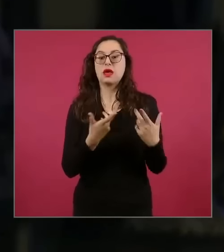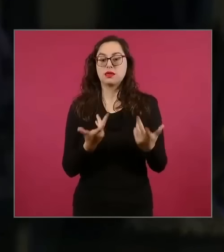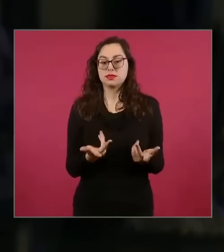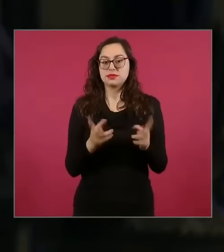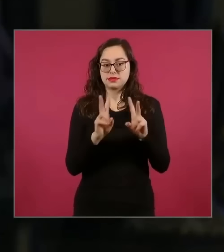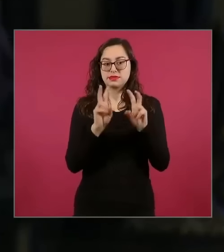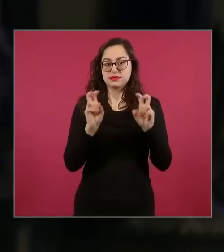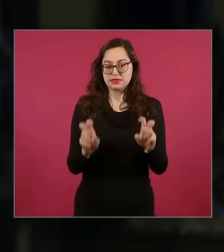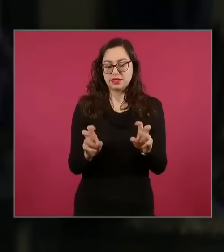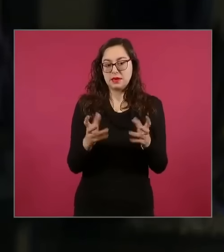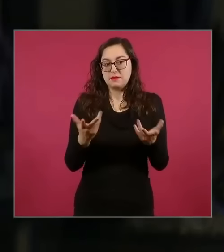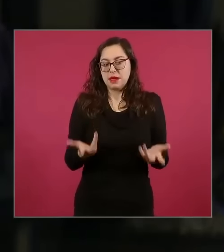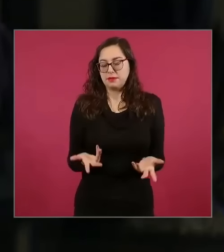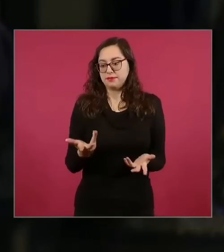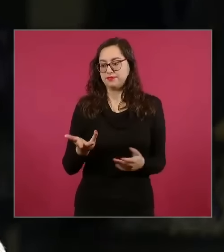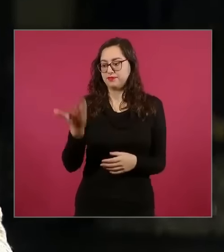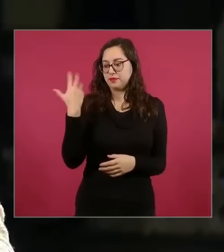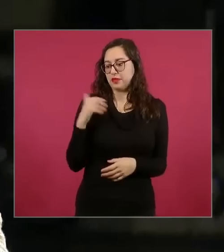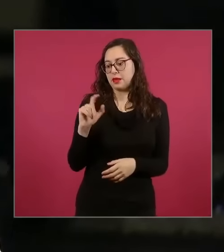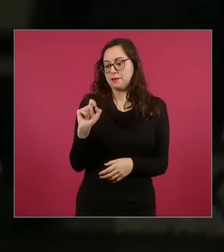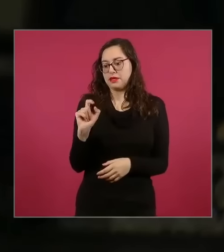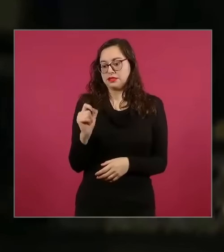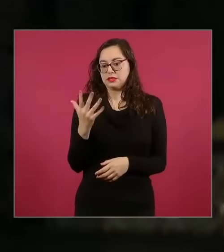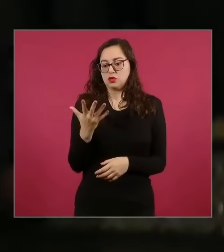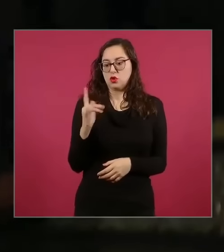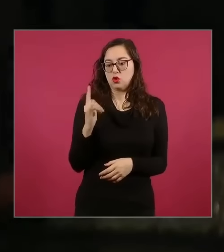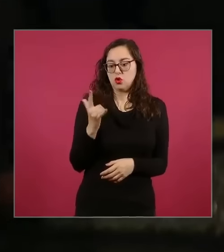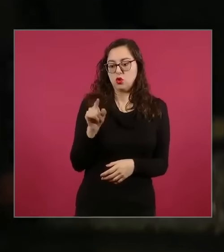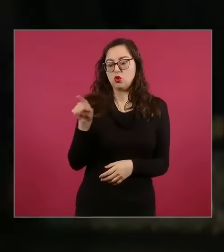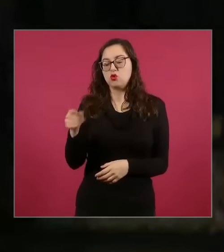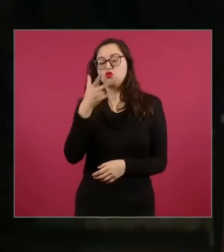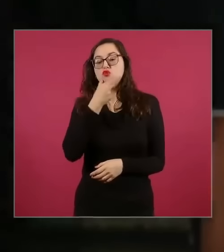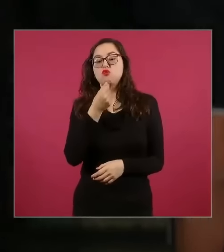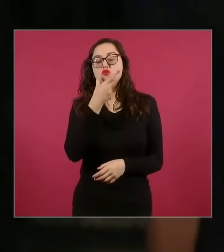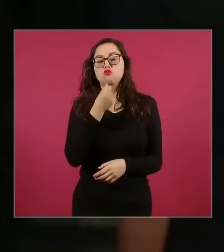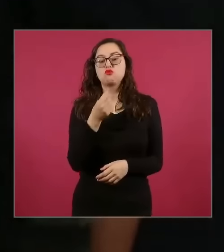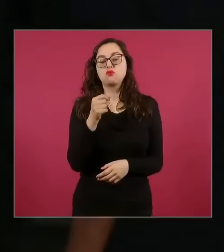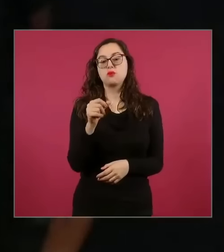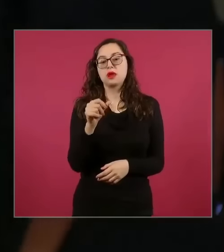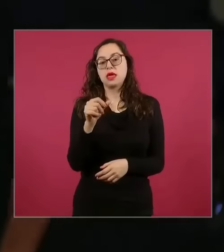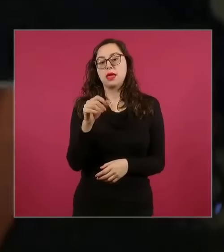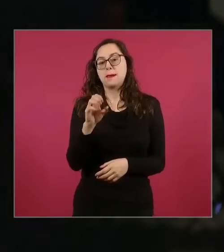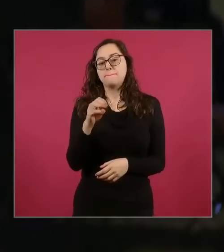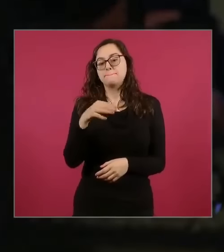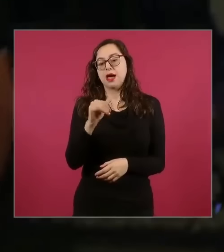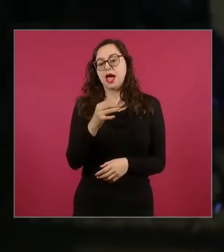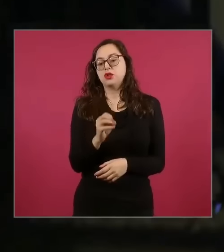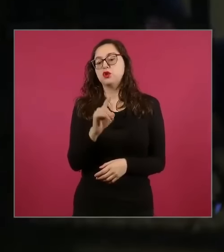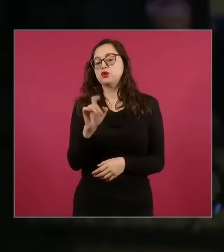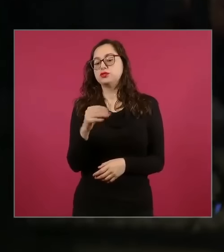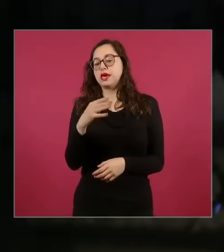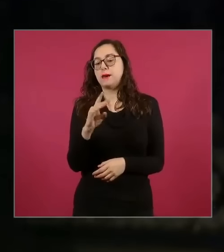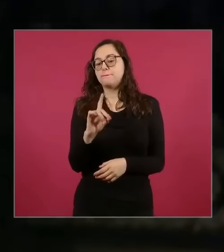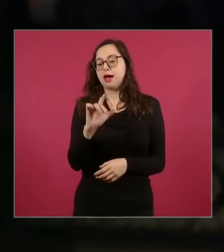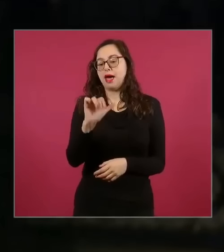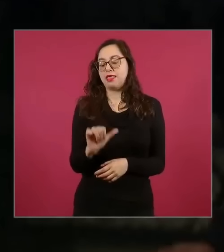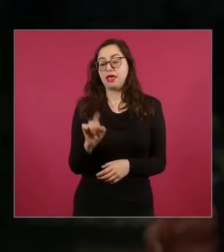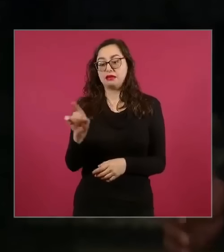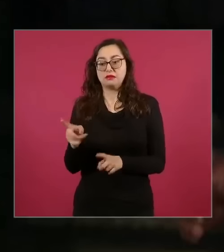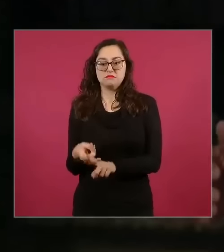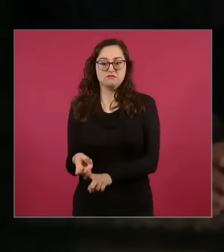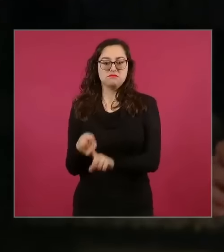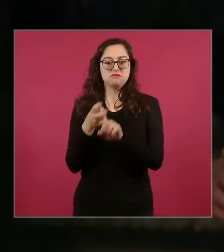hechos del 25 de julio, donde Ismael Elmayo Zambada pues fue, de acuerdo con su dicho o con su carta,